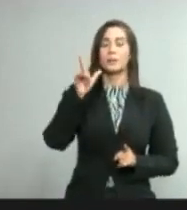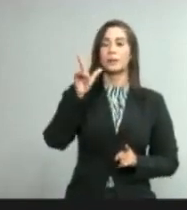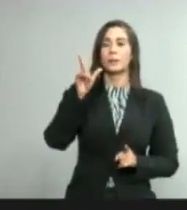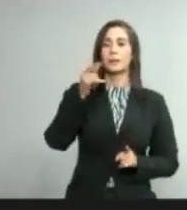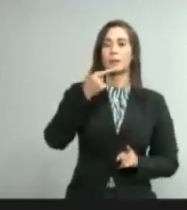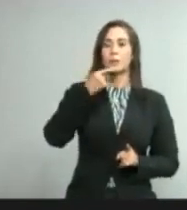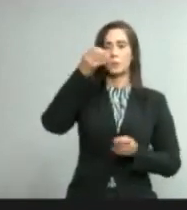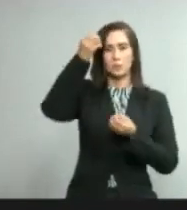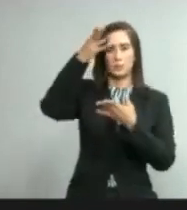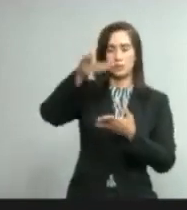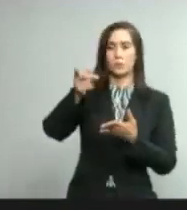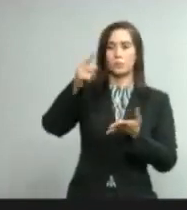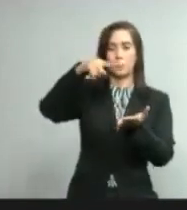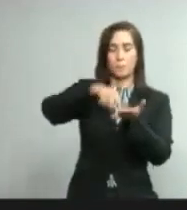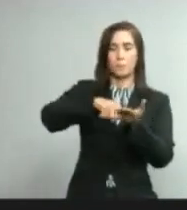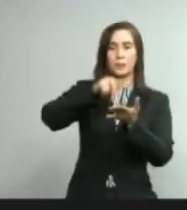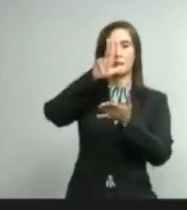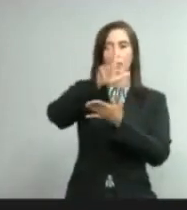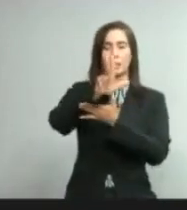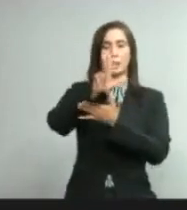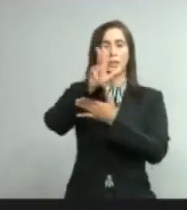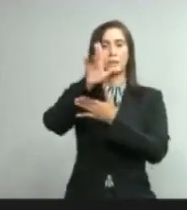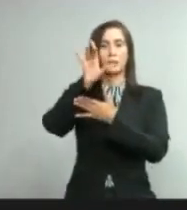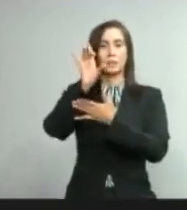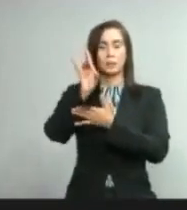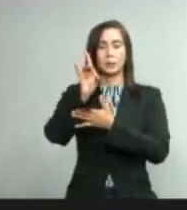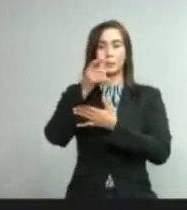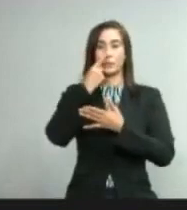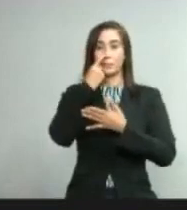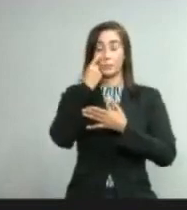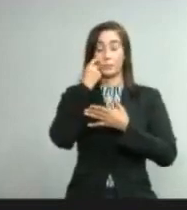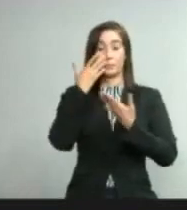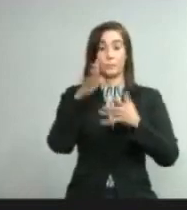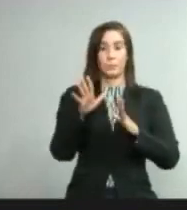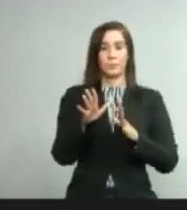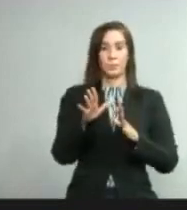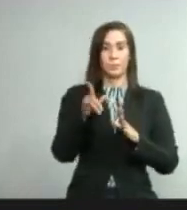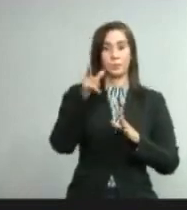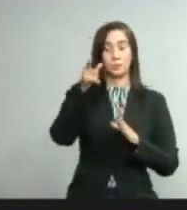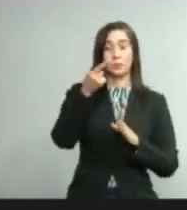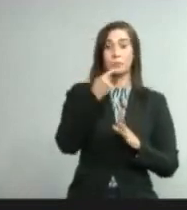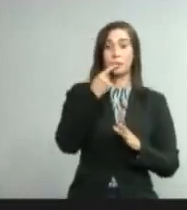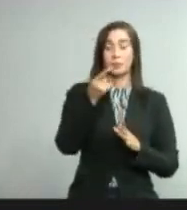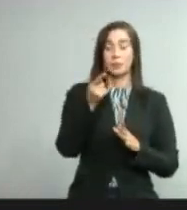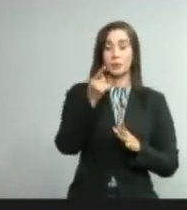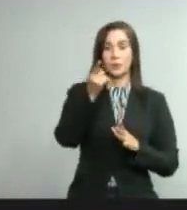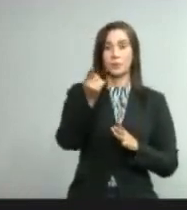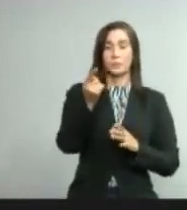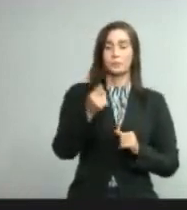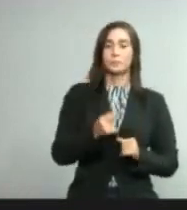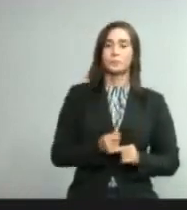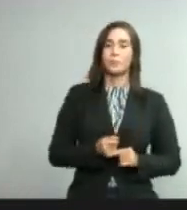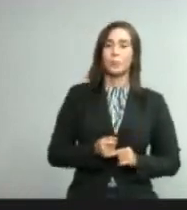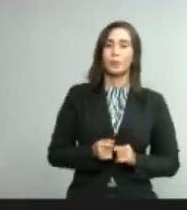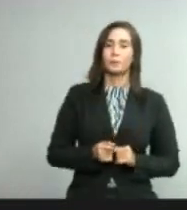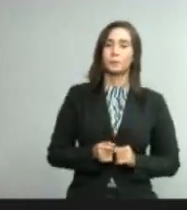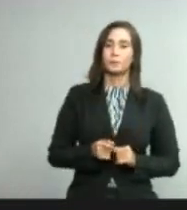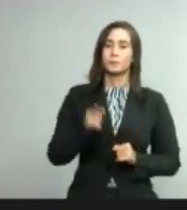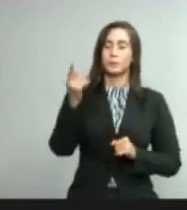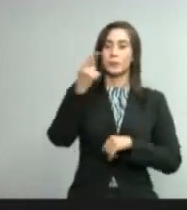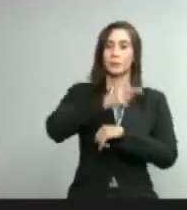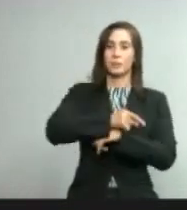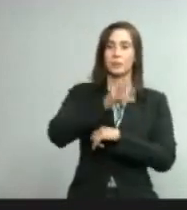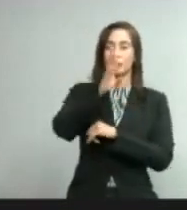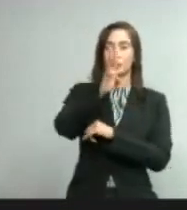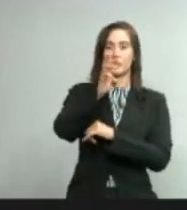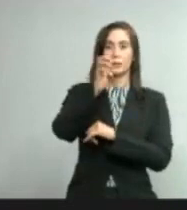1034, 38 pruebas. Usted había dicho que ese día se realizarían 600